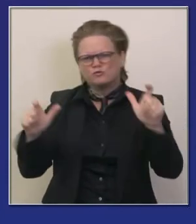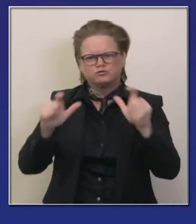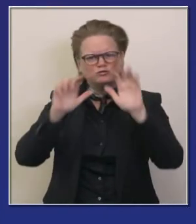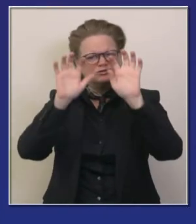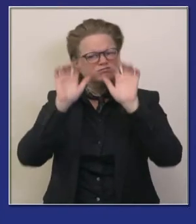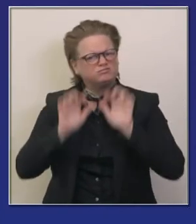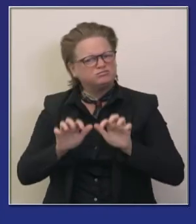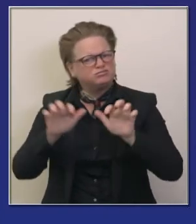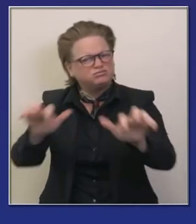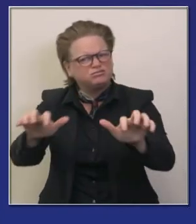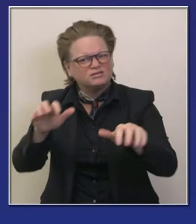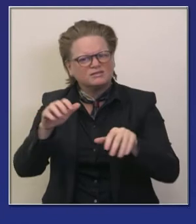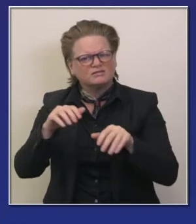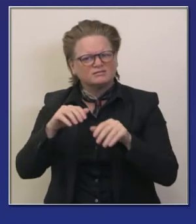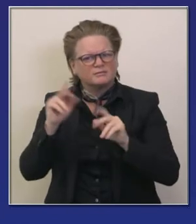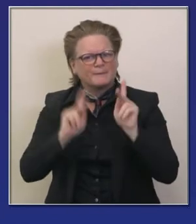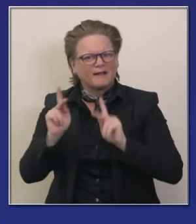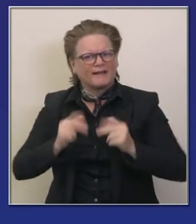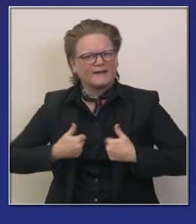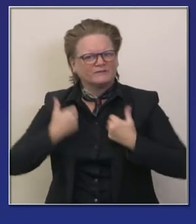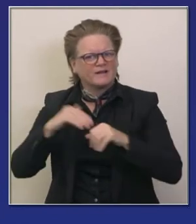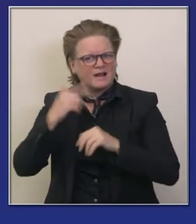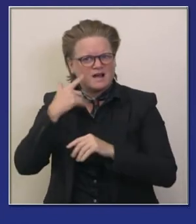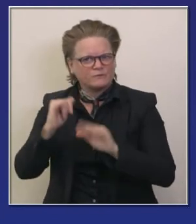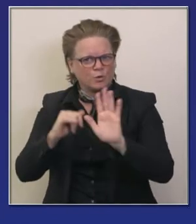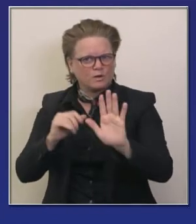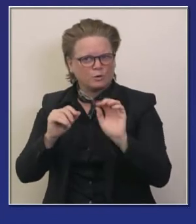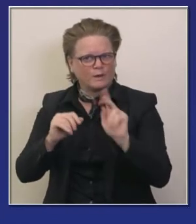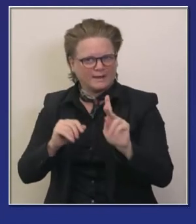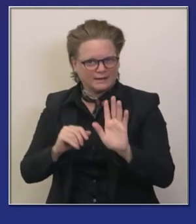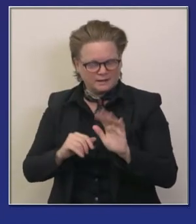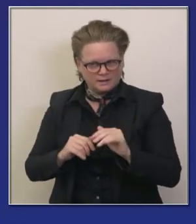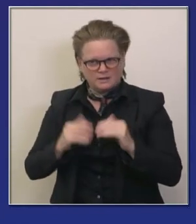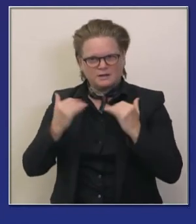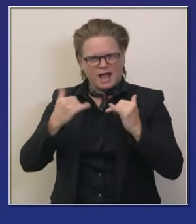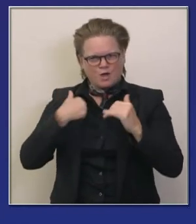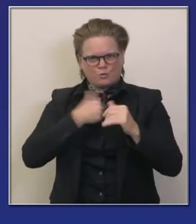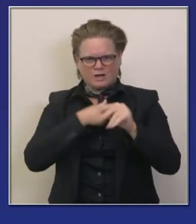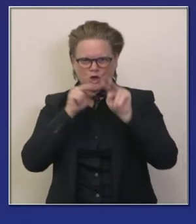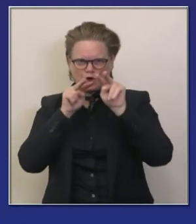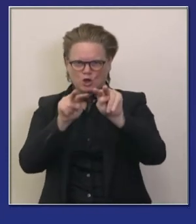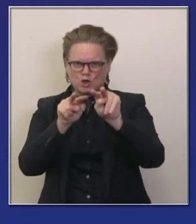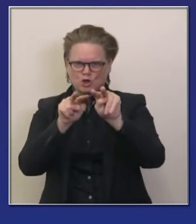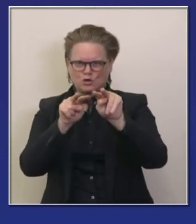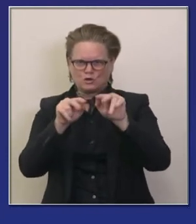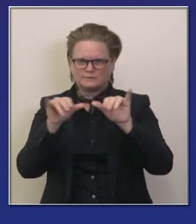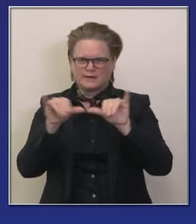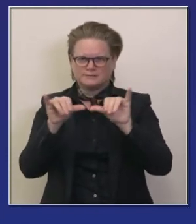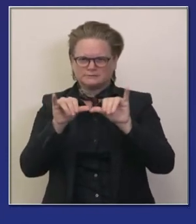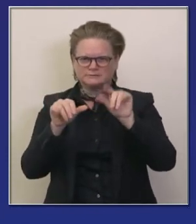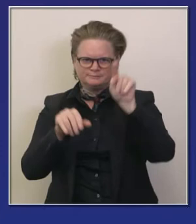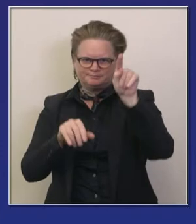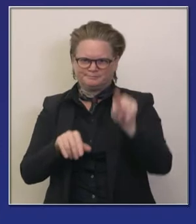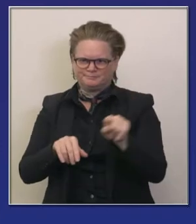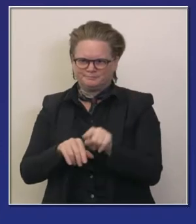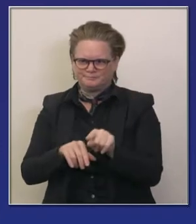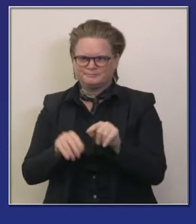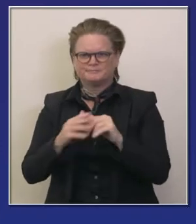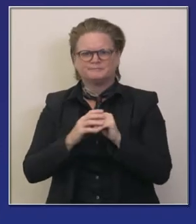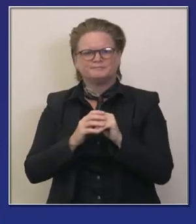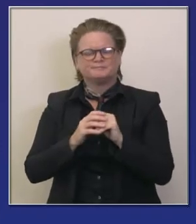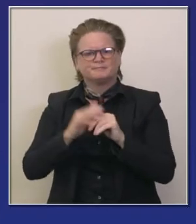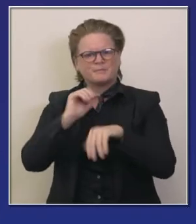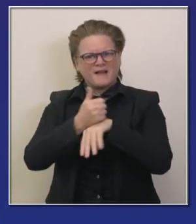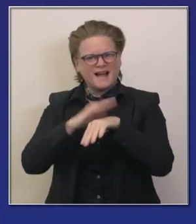de hecho california es realmente singular por la escala y el tamaño no sólo la diversidad de su